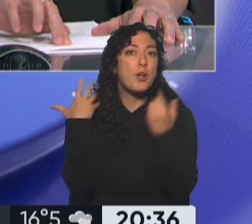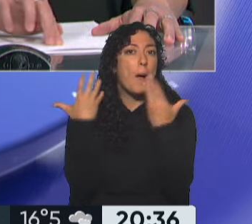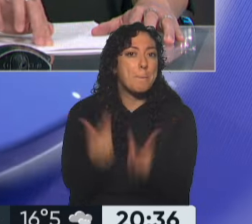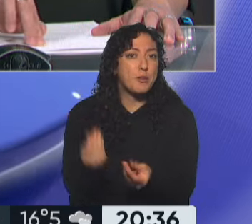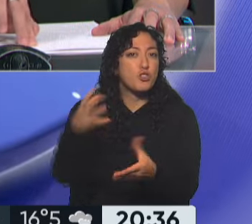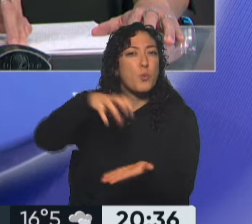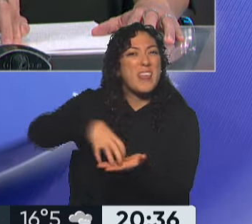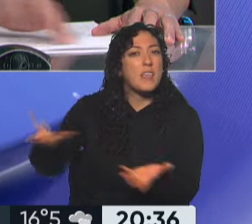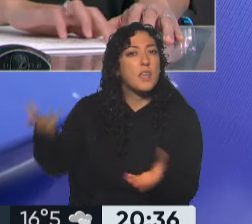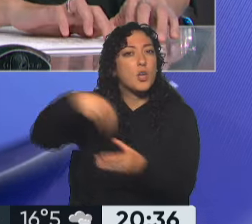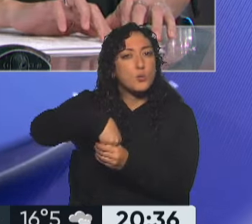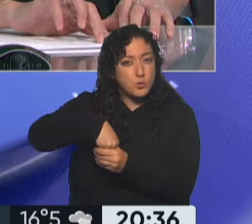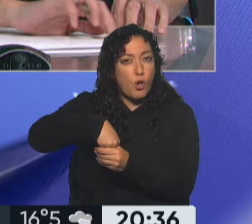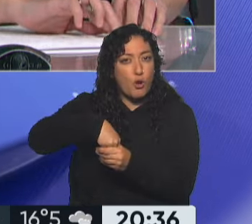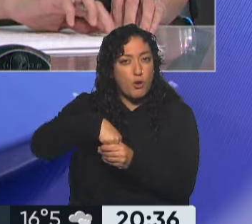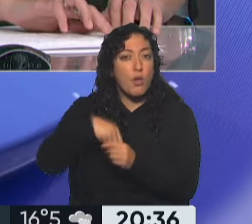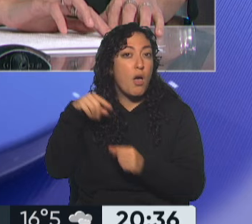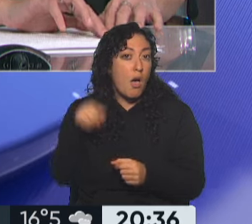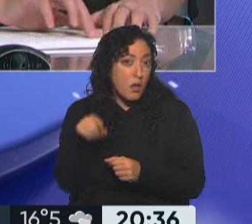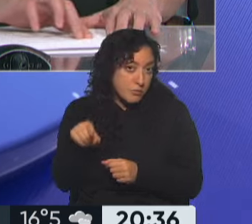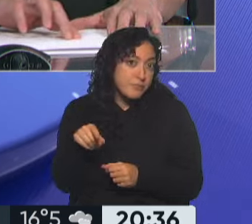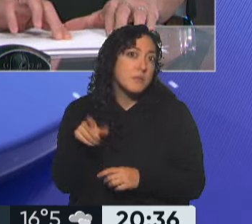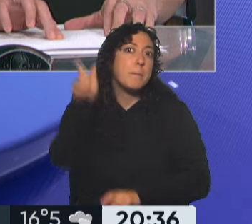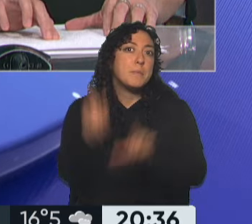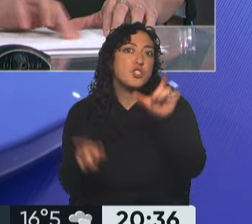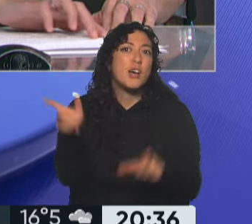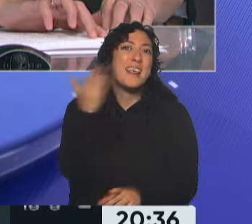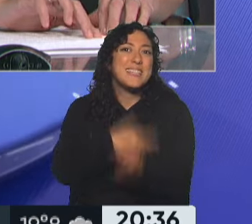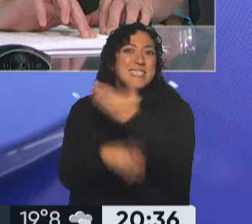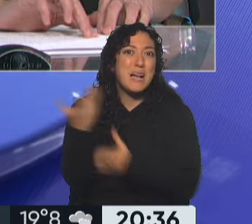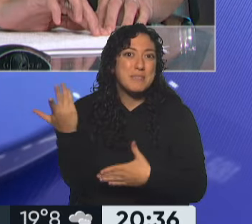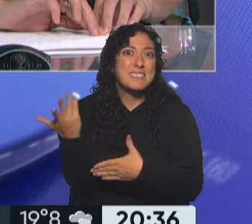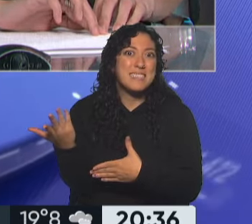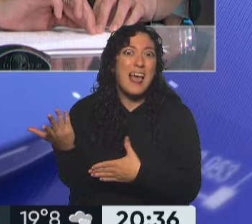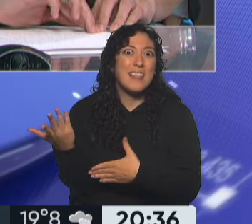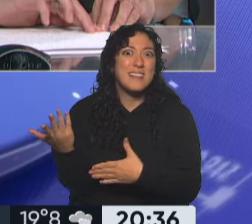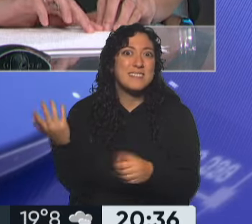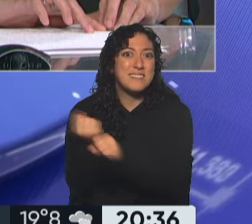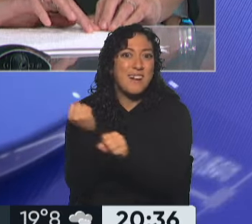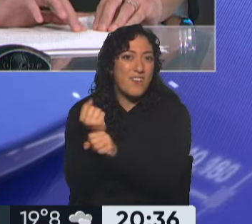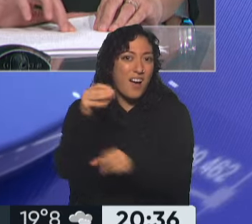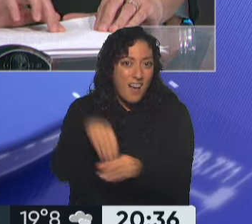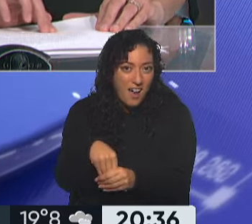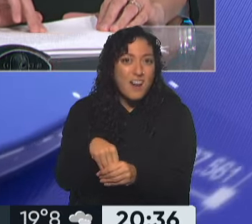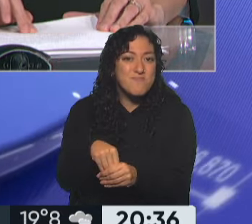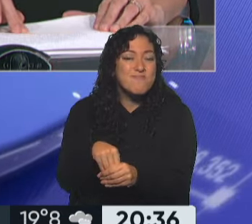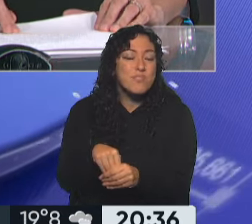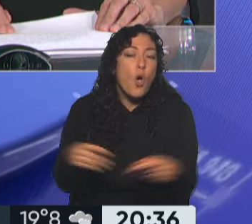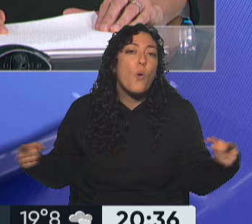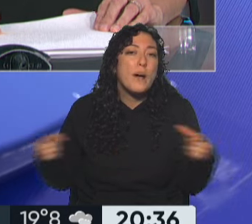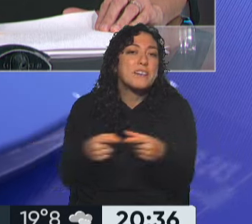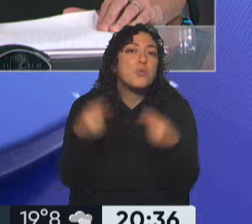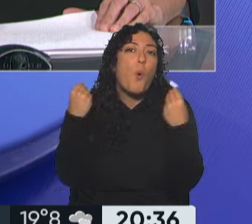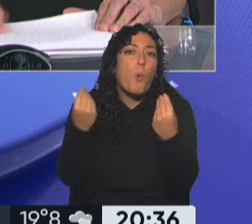inclusivas que incorporen a personas con discapacidad. Lo que busca es que